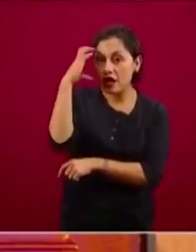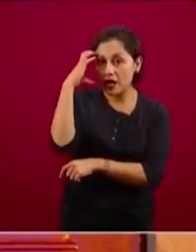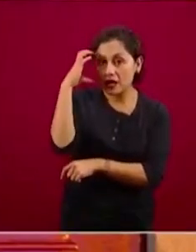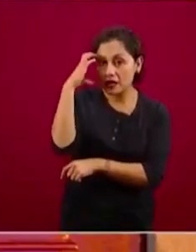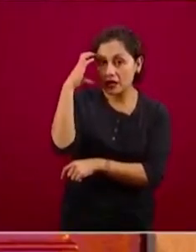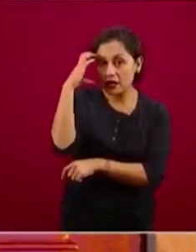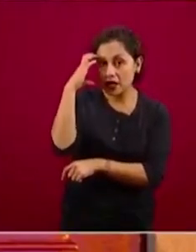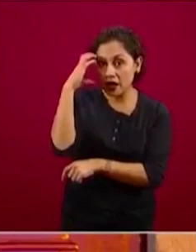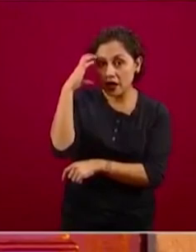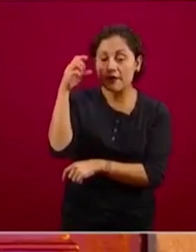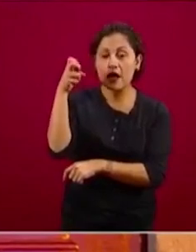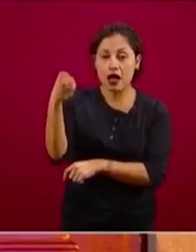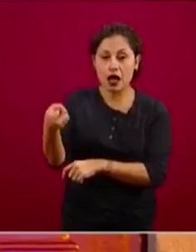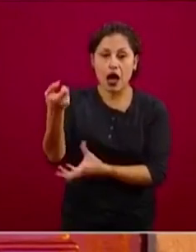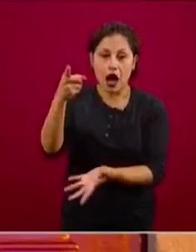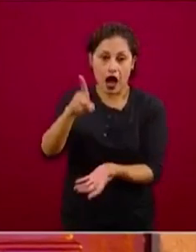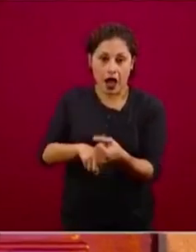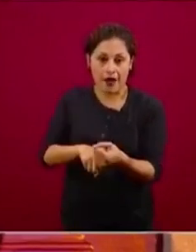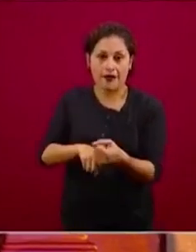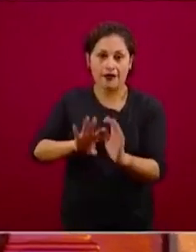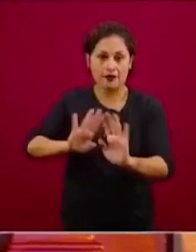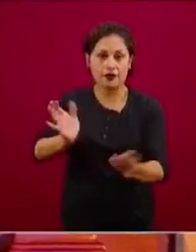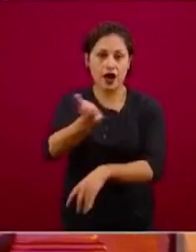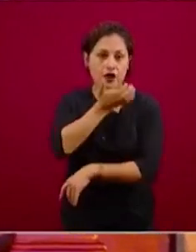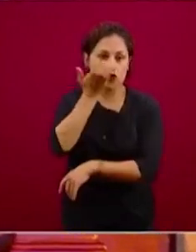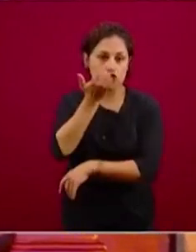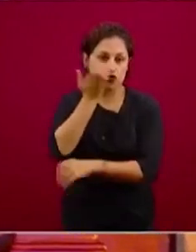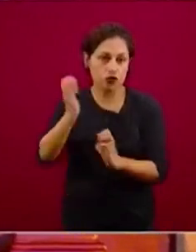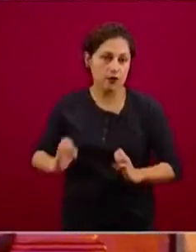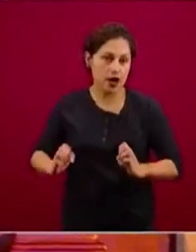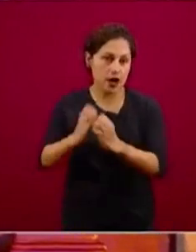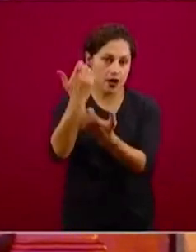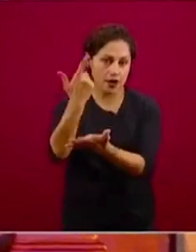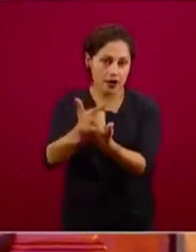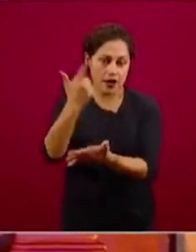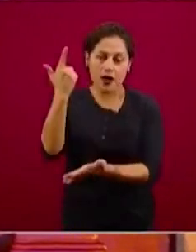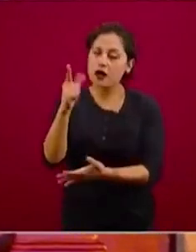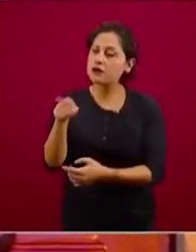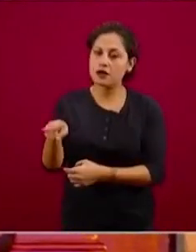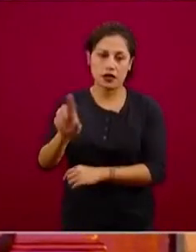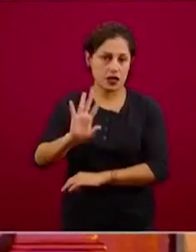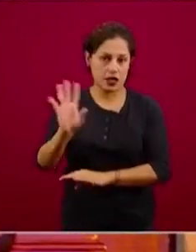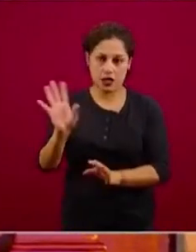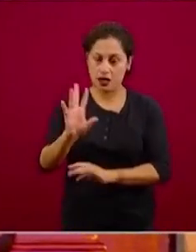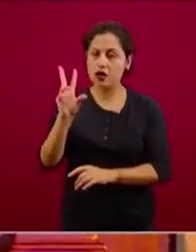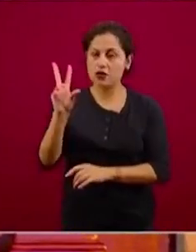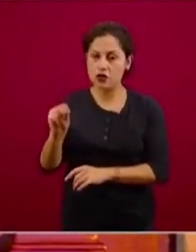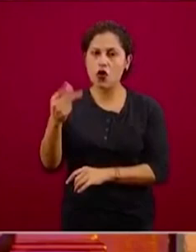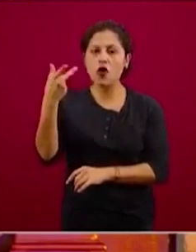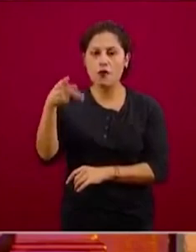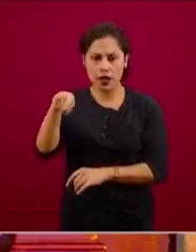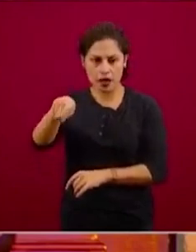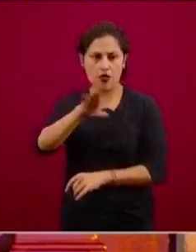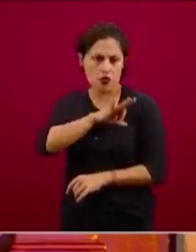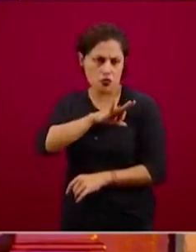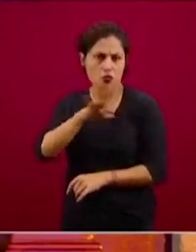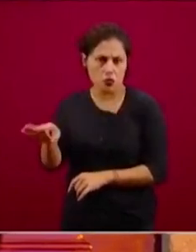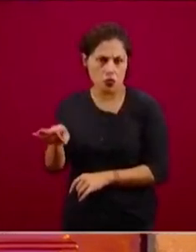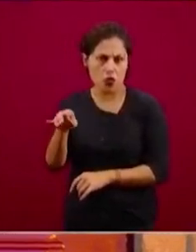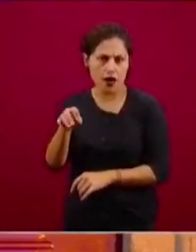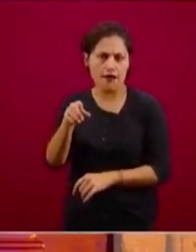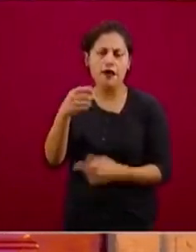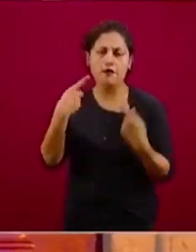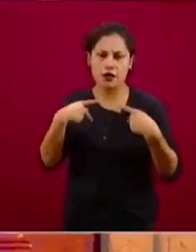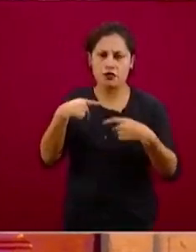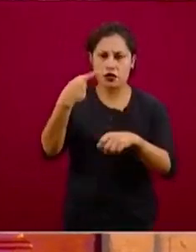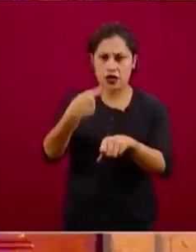sitio designado unidad de terapia intensiva, pero que pueden tener el manejo de personas críticamente enfermas, incluyendo la